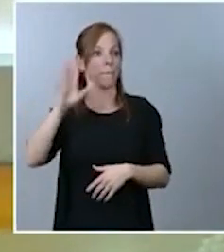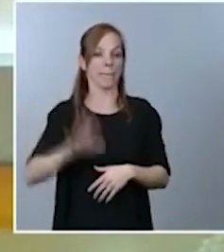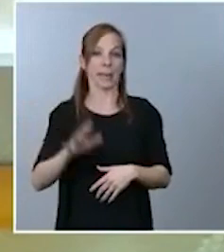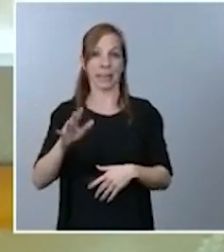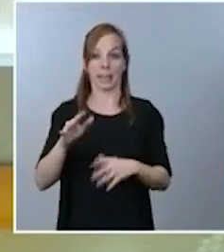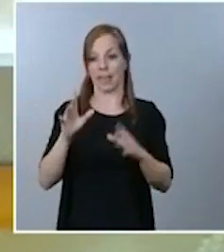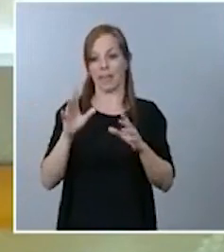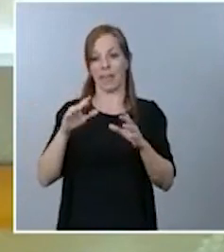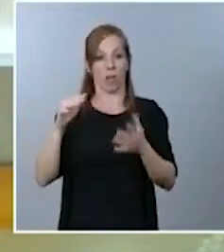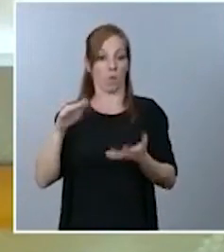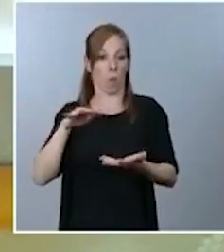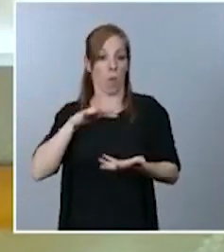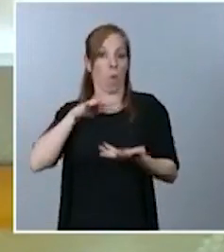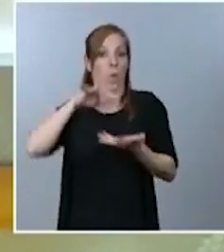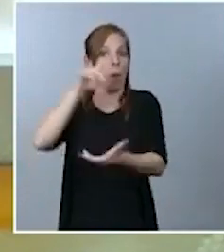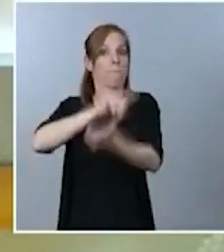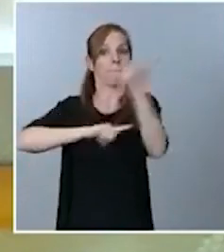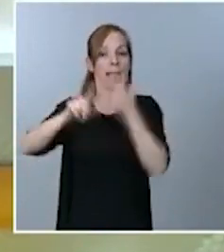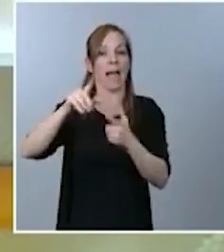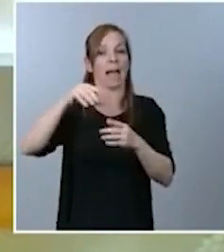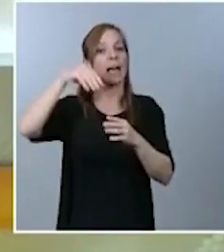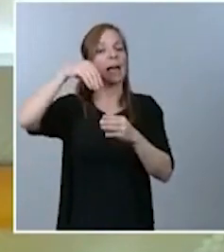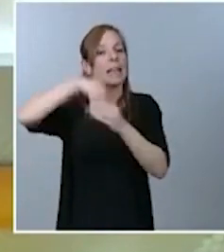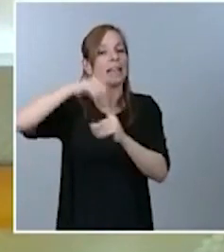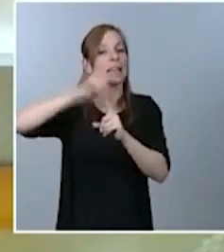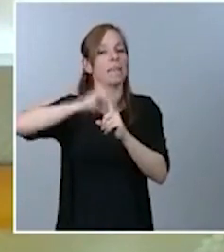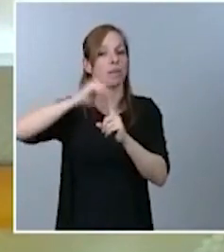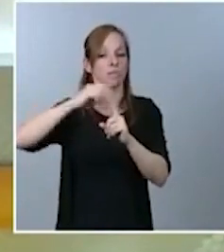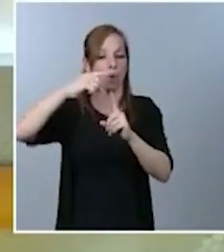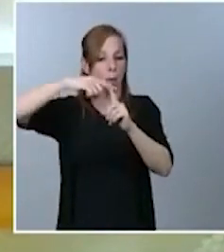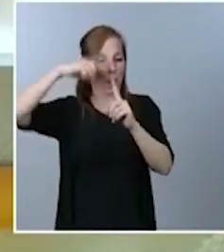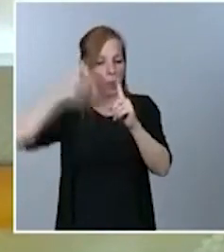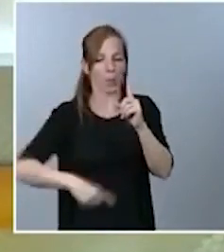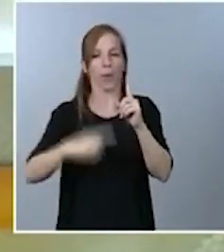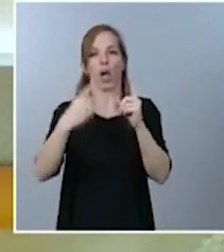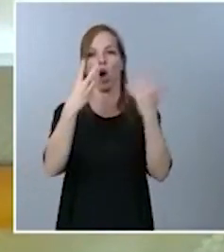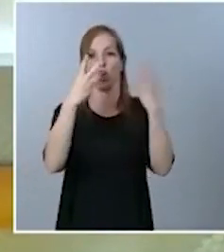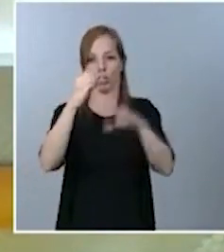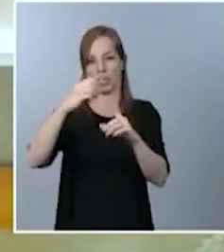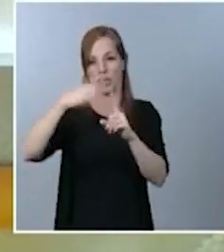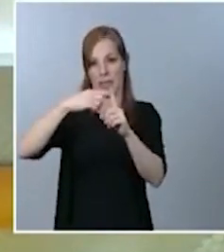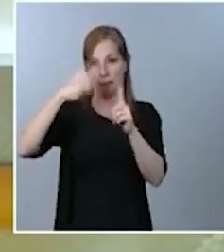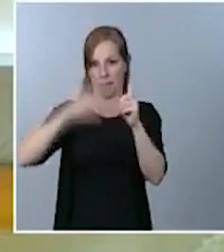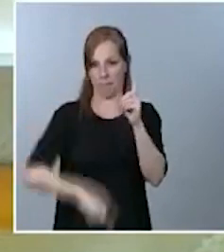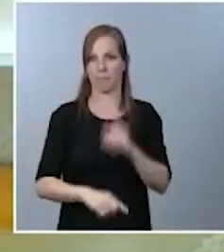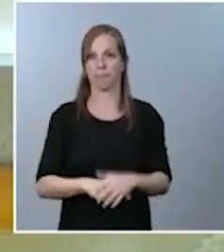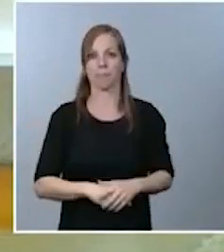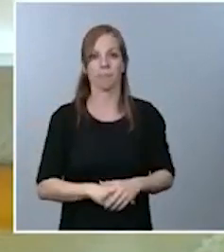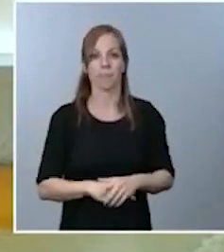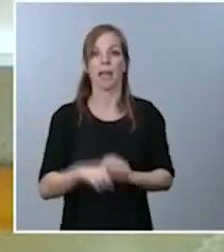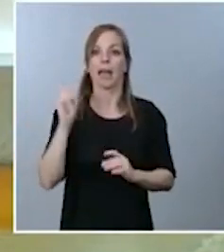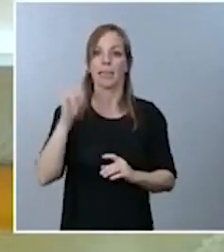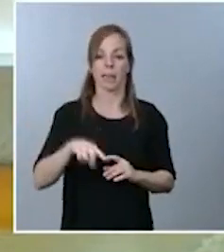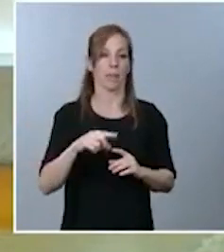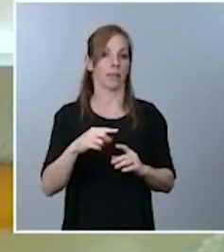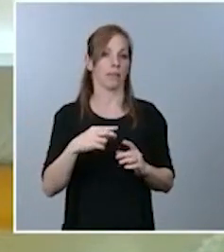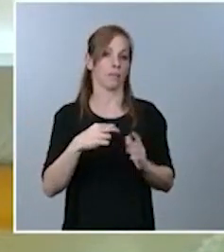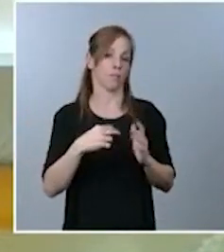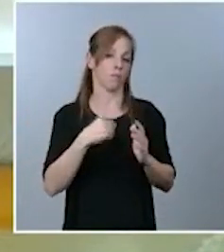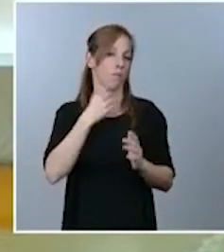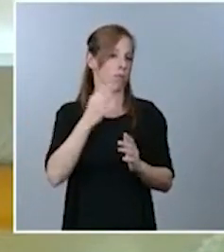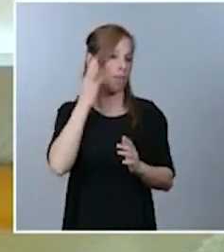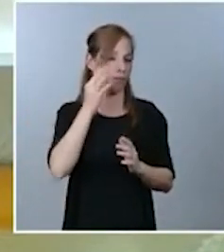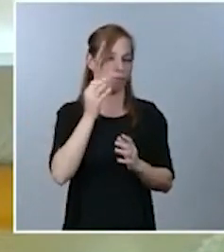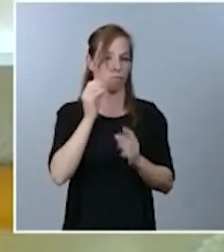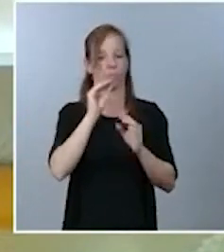Y luego, una última pregunta para la ministra portavoz. El presidente dijo el jueves de la moción de censura que congelaría la